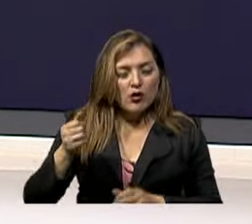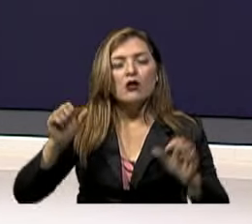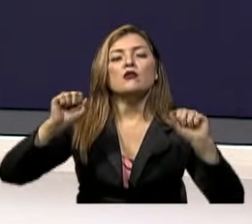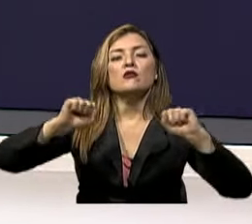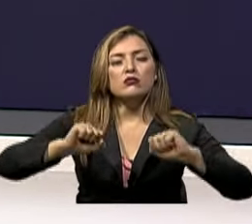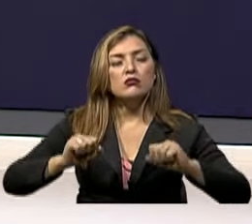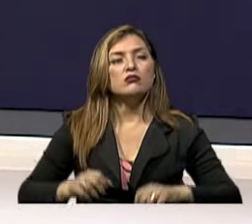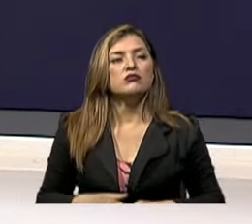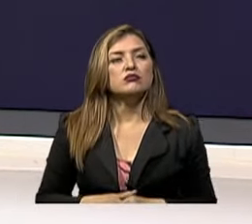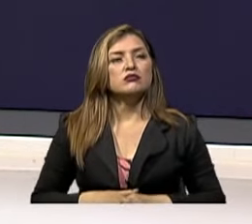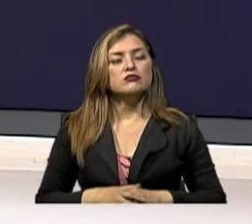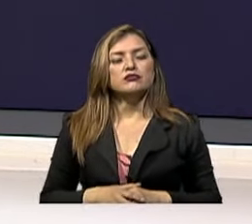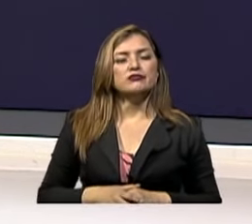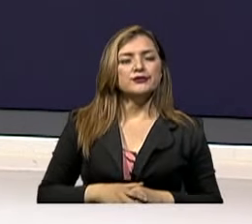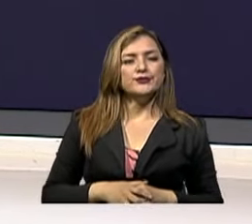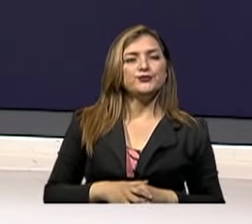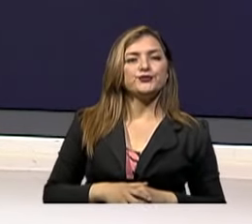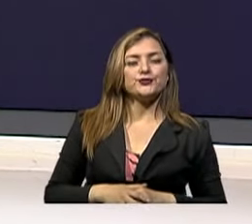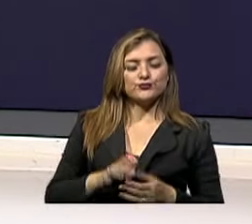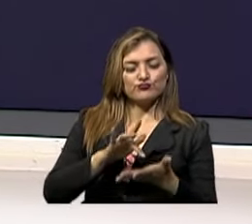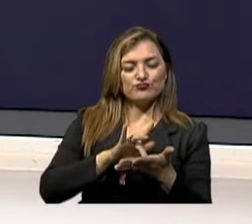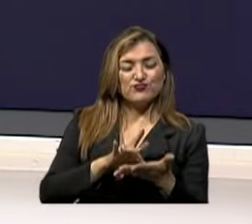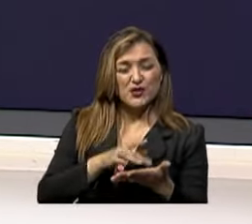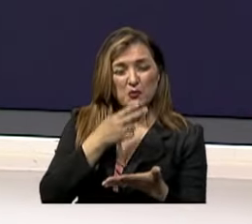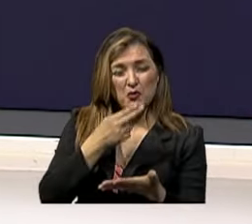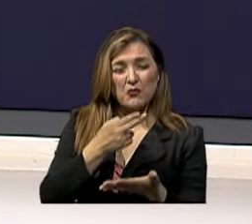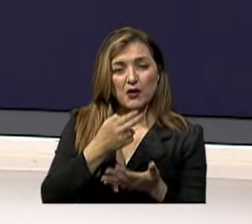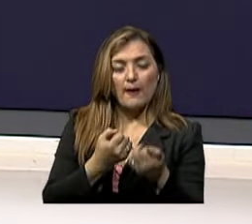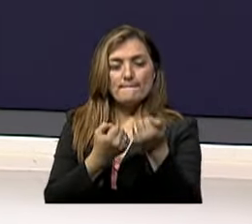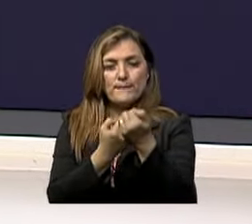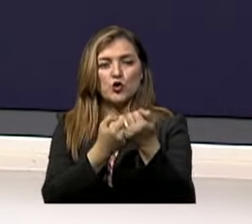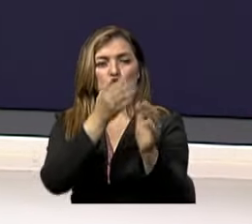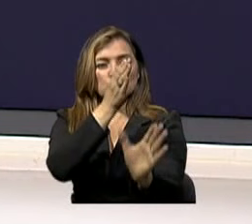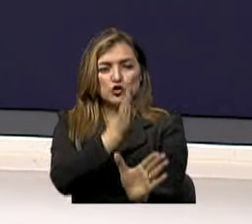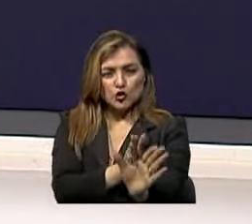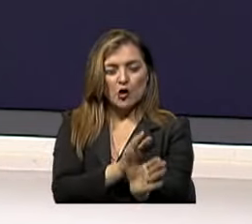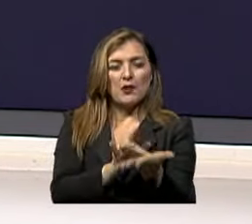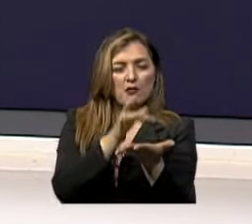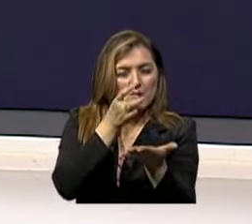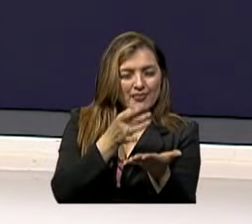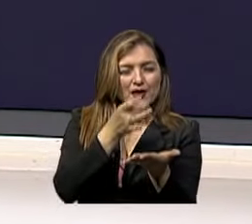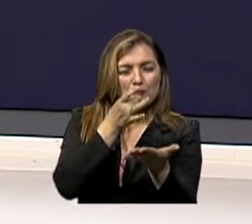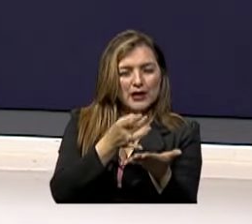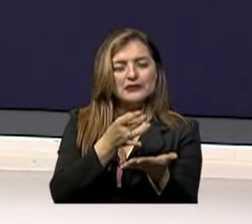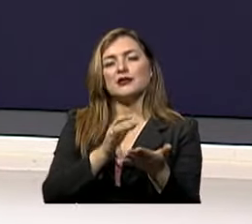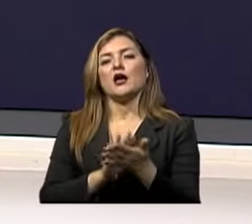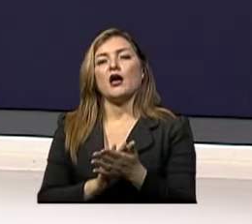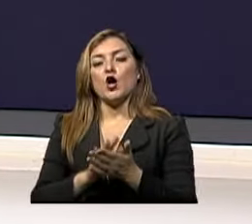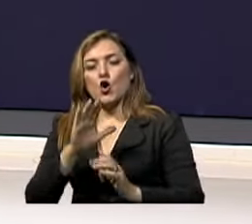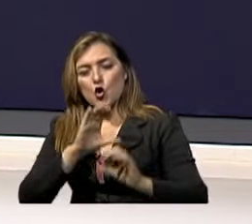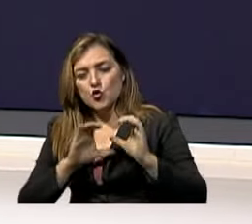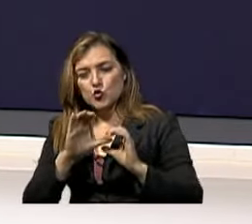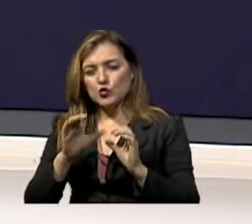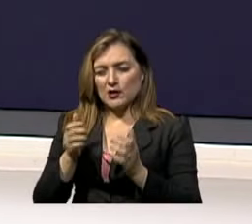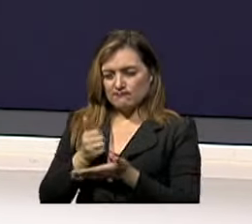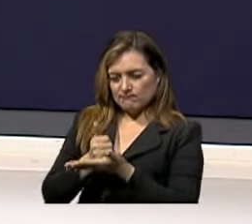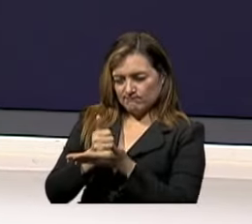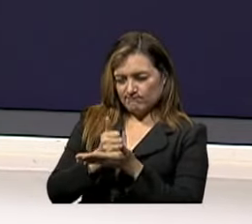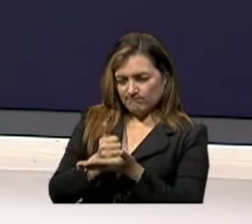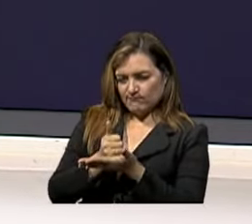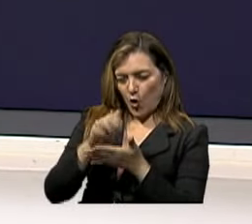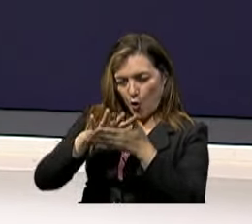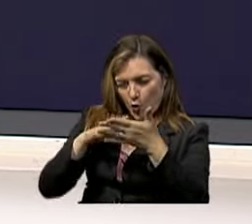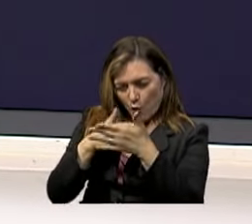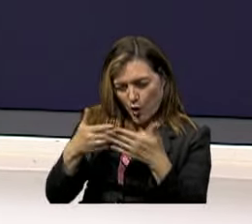optar Es obviamente el aspecto farmacológico Con el apoyo psicológico Conductivo-conductual Es decir, cognitivo-conductual Nosotros